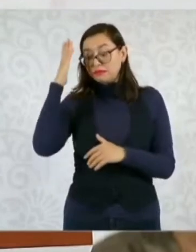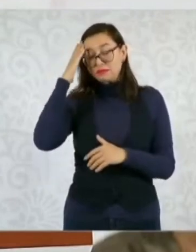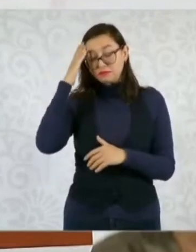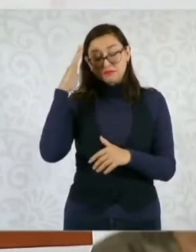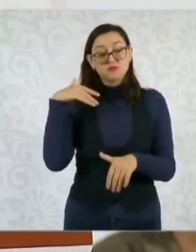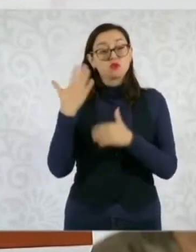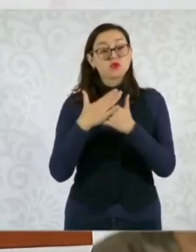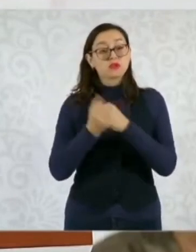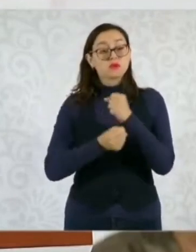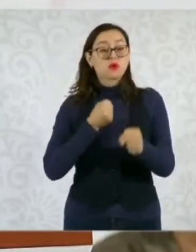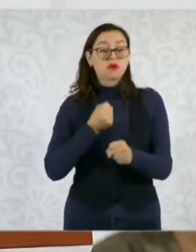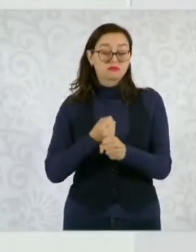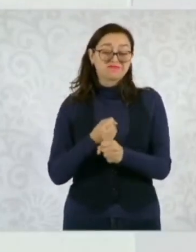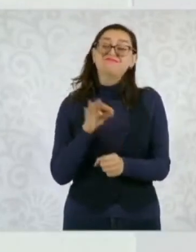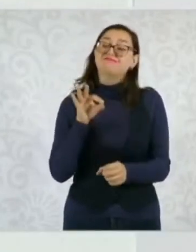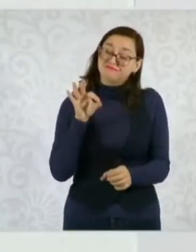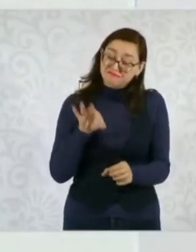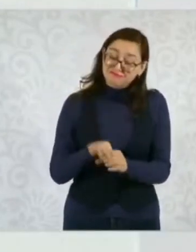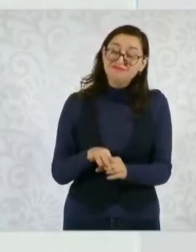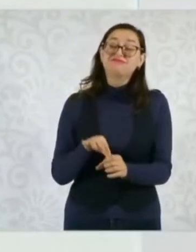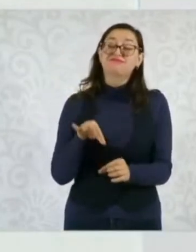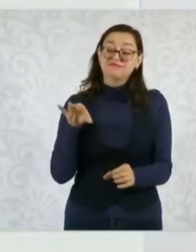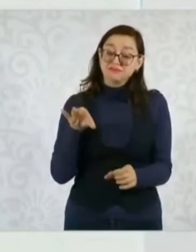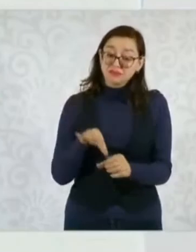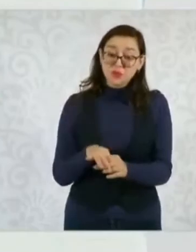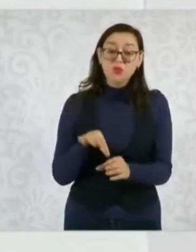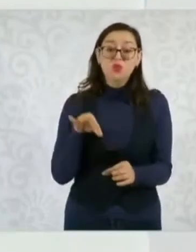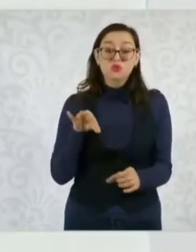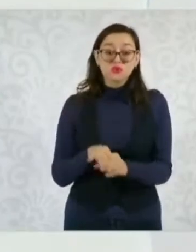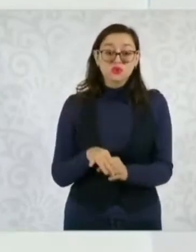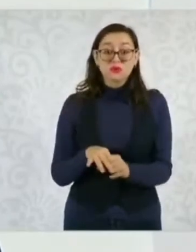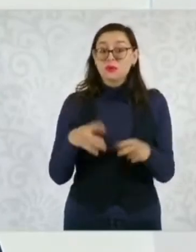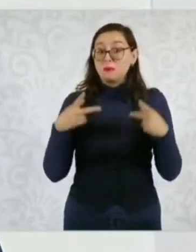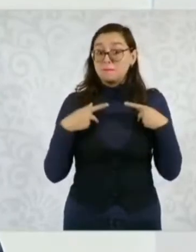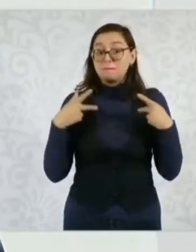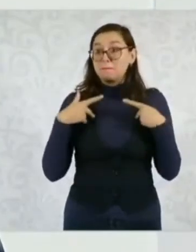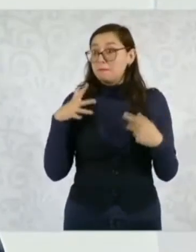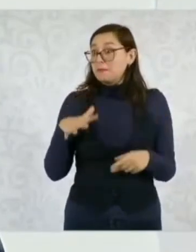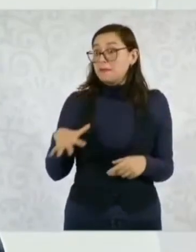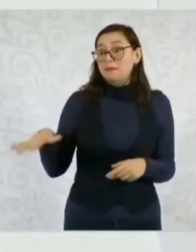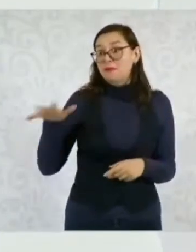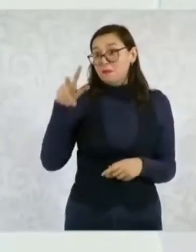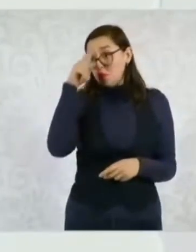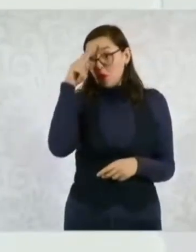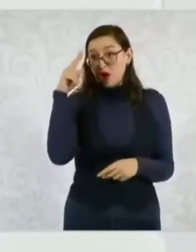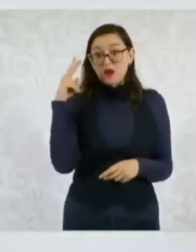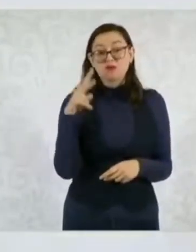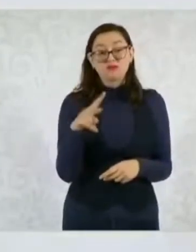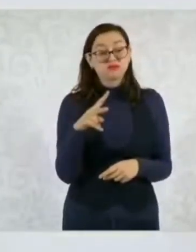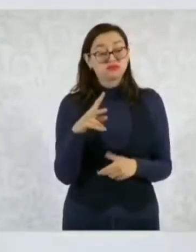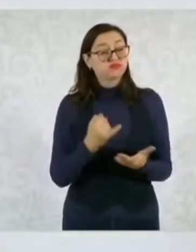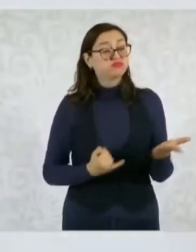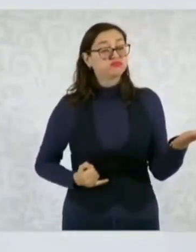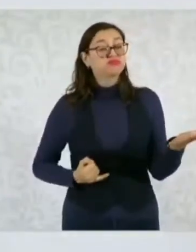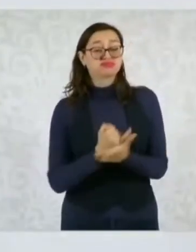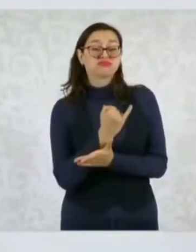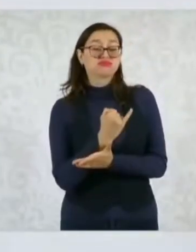próximo año. Eso es algo que decidió el pueblo de México y que va a ocurrir.